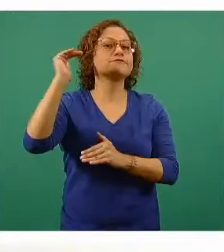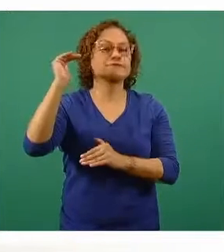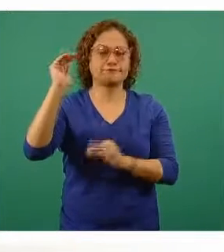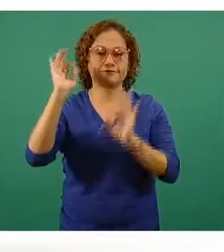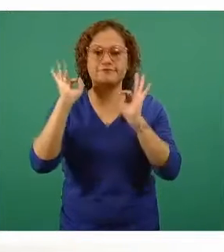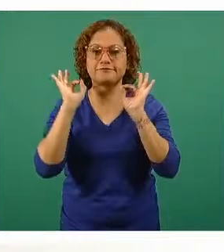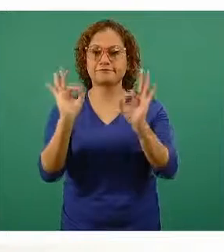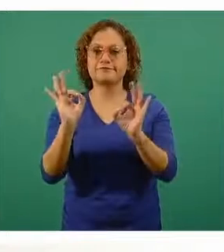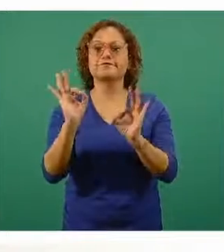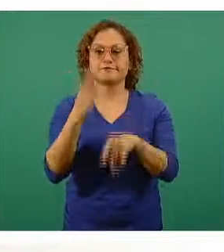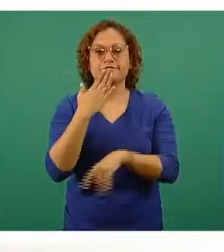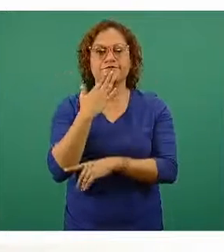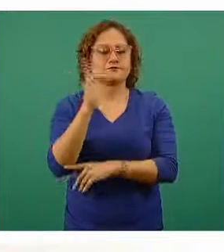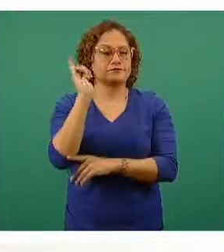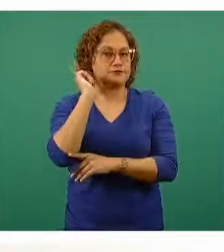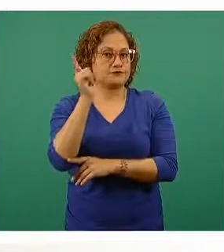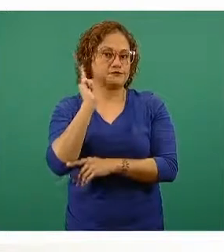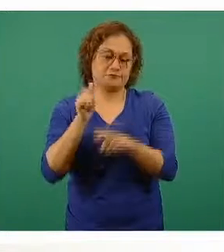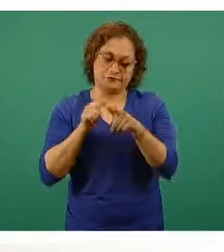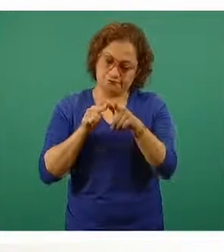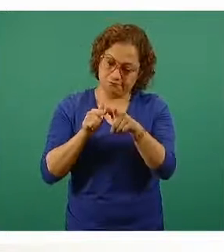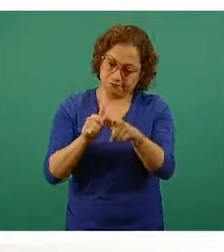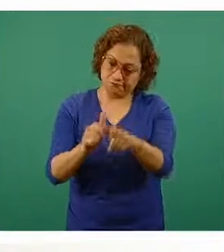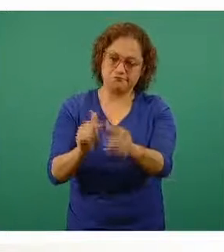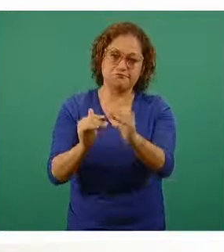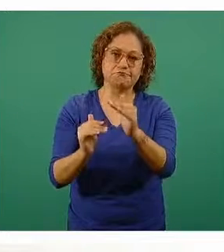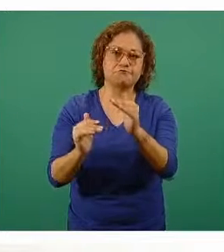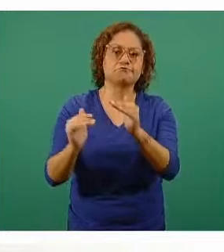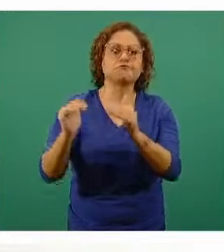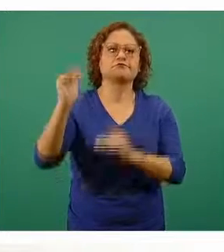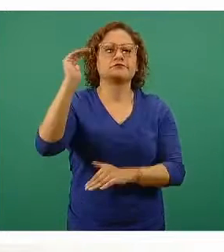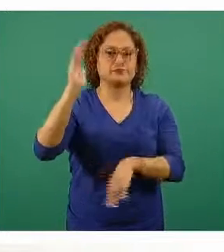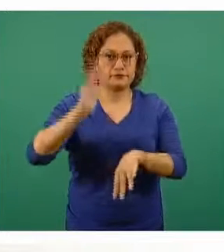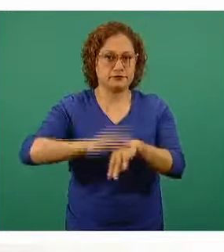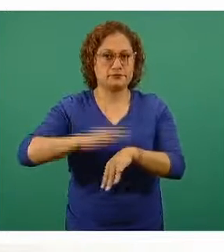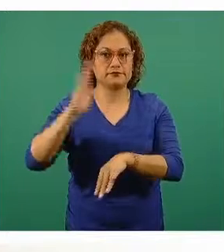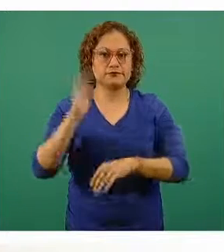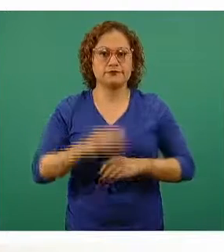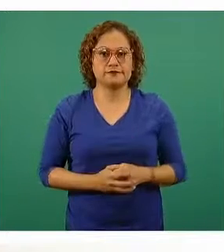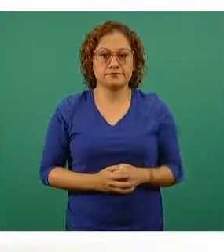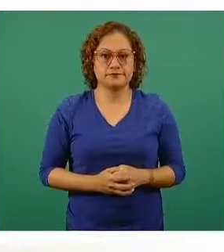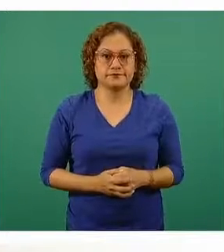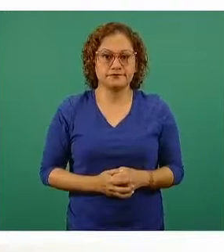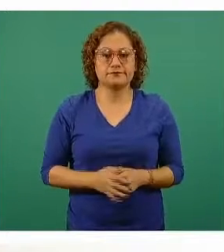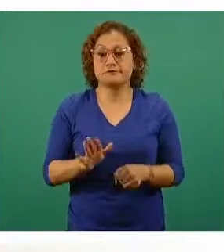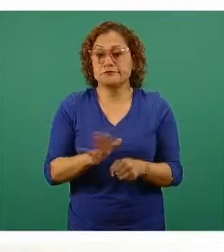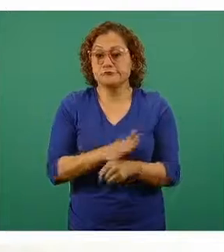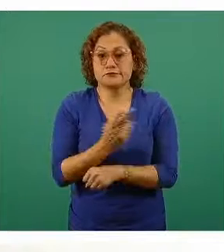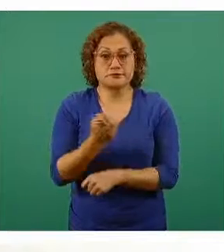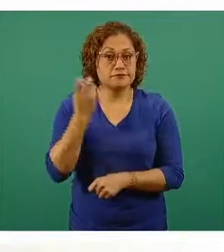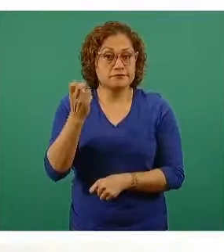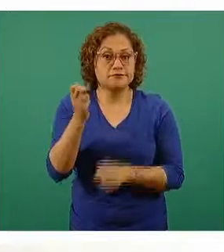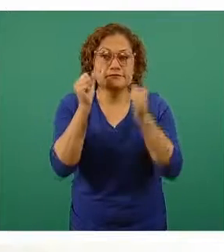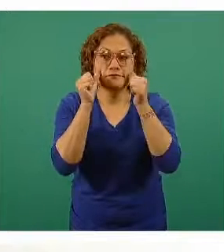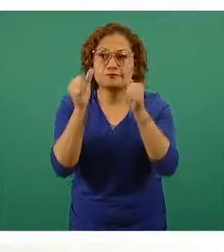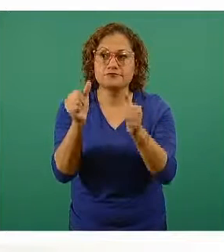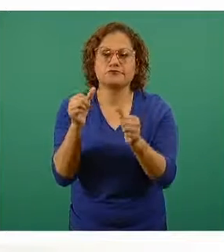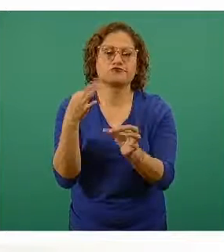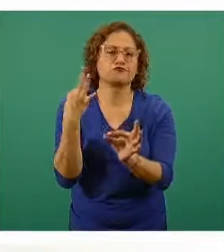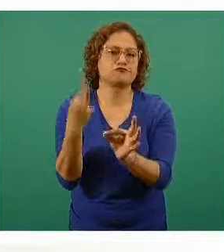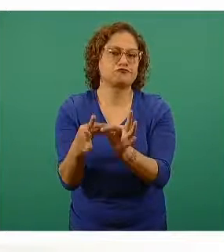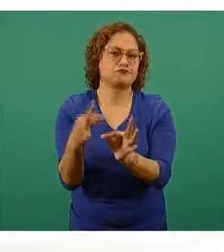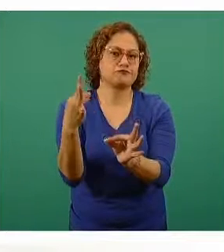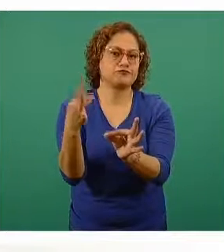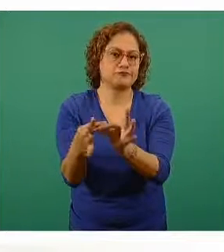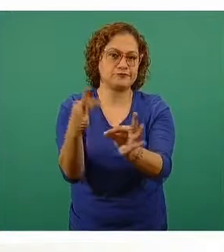esperamos, obviamente, que se mantenga en ese ritmo, se mantenga en esa velocidad, lo cual será señal de que continuamos con una muy buena